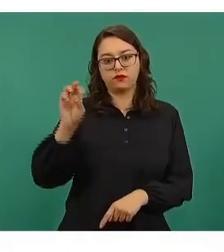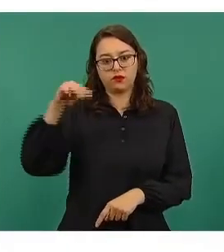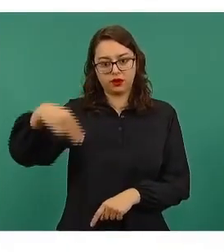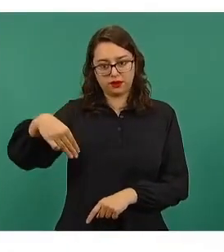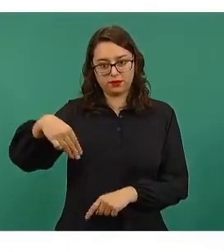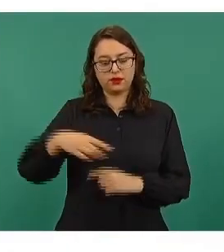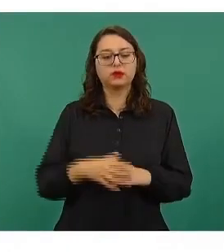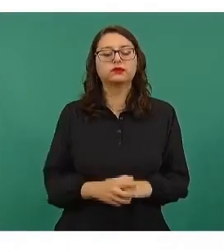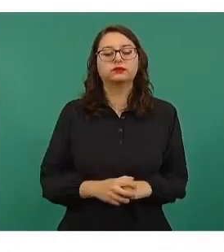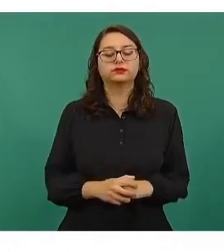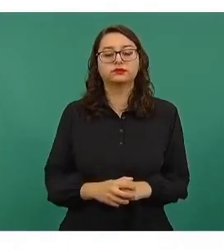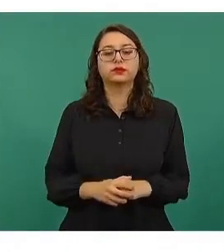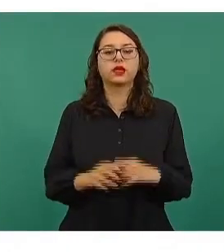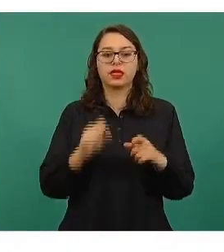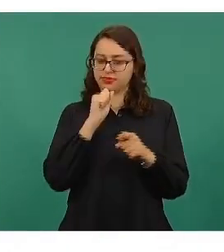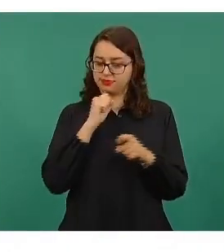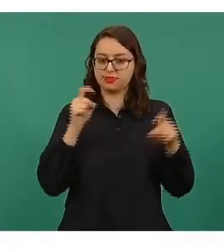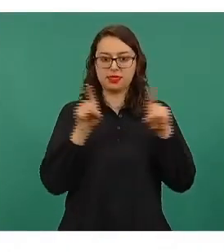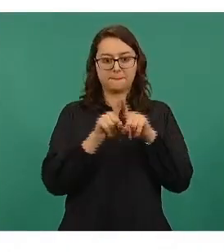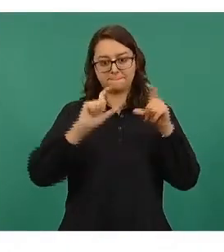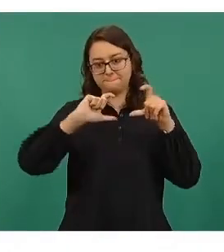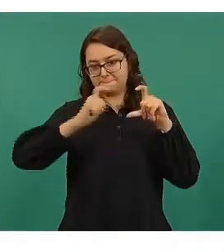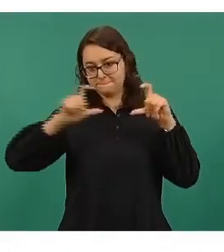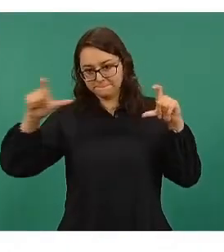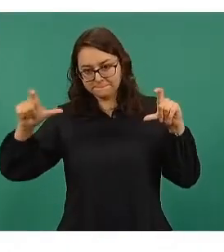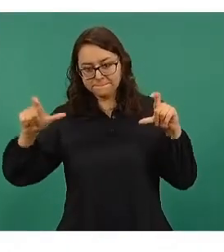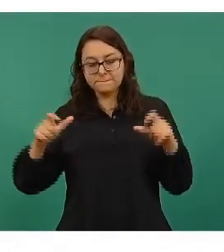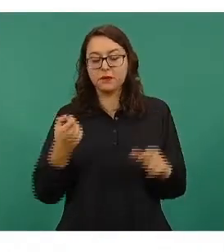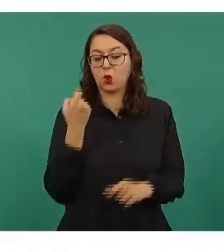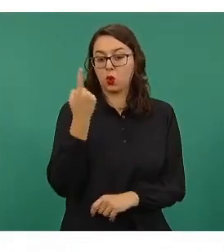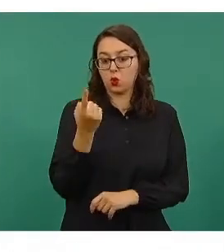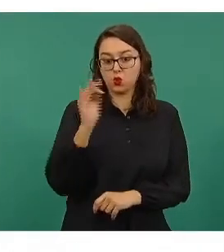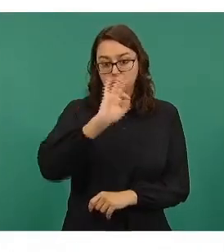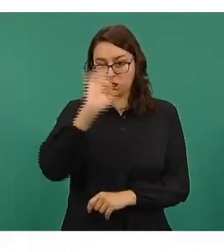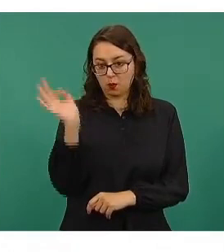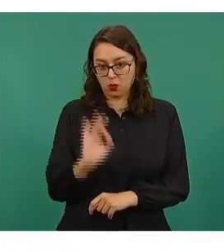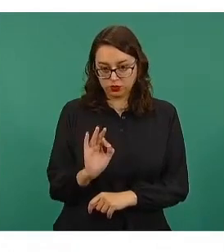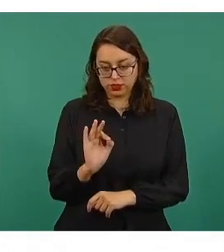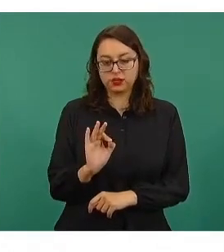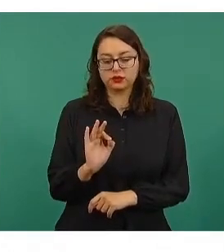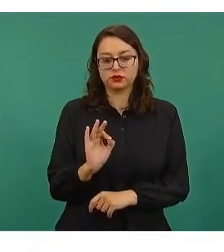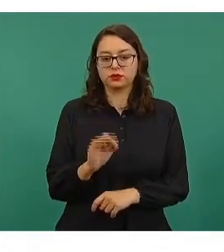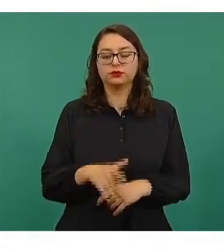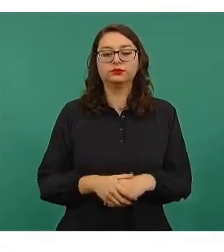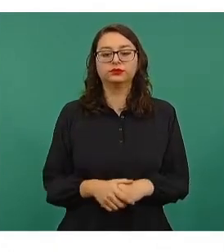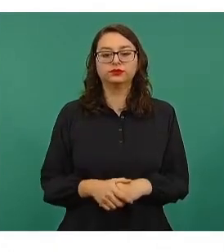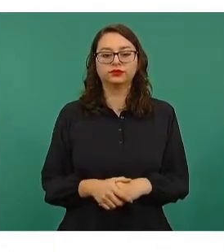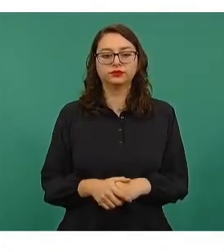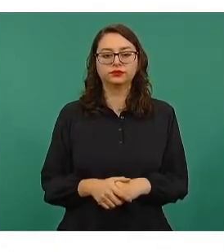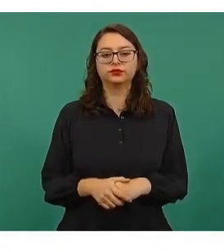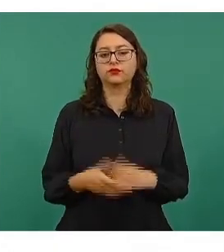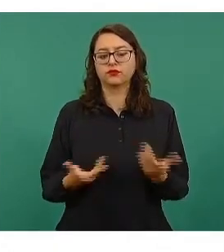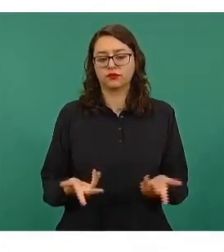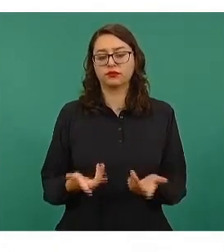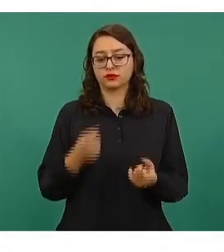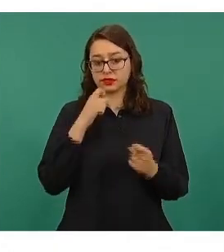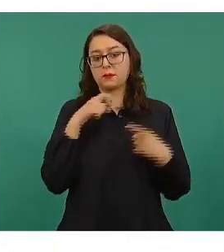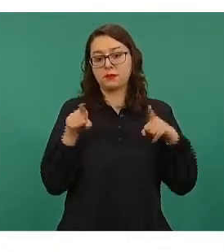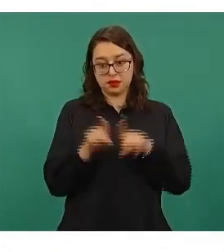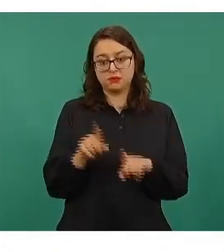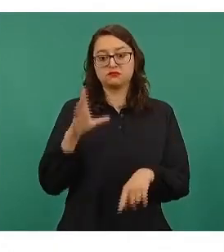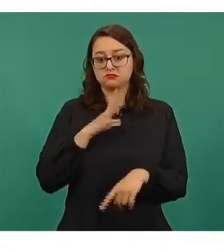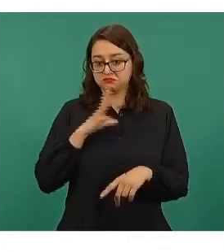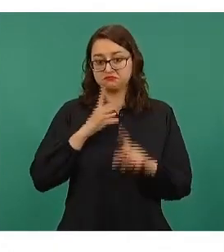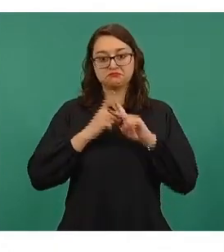Este señalaba que es el uno por ciento de la recaudación federal participable y aquí mostramos la fórmula.